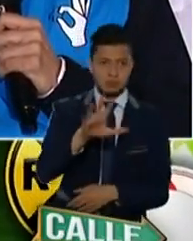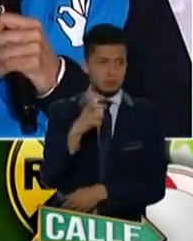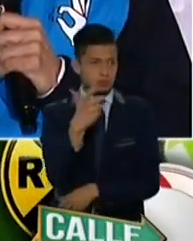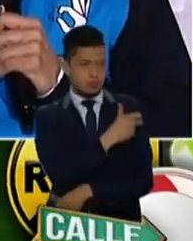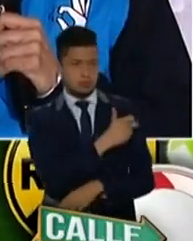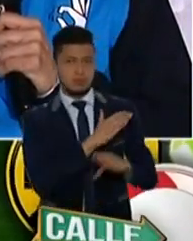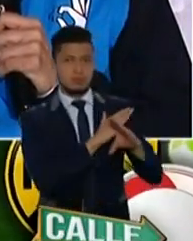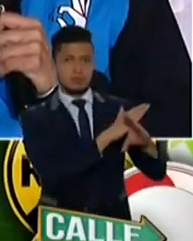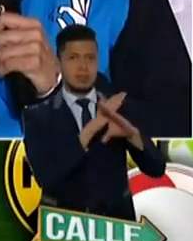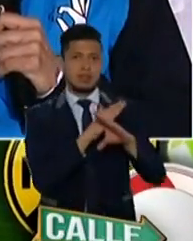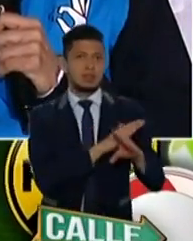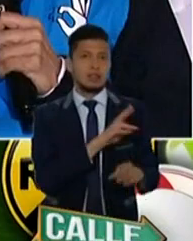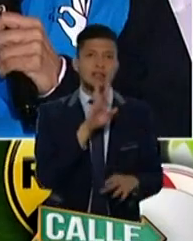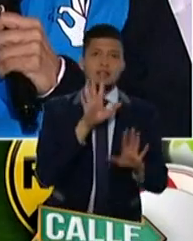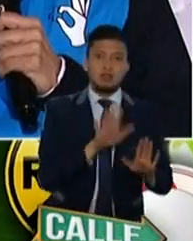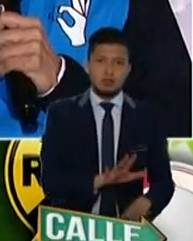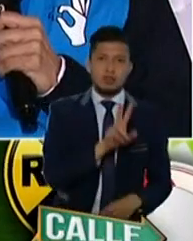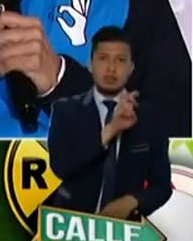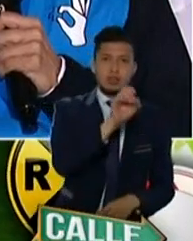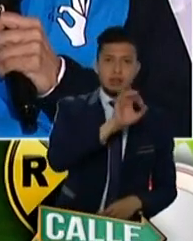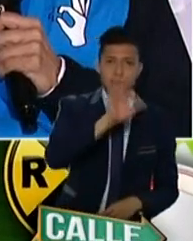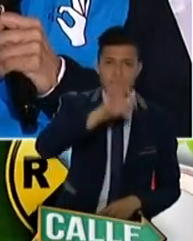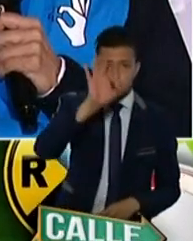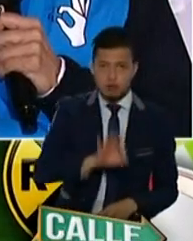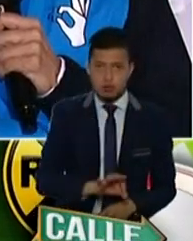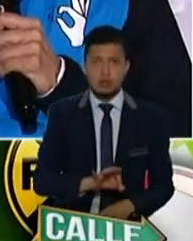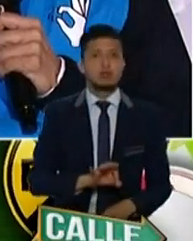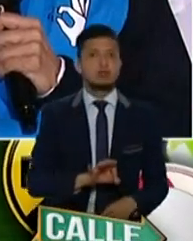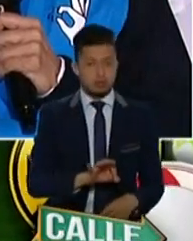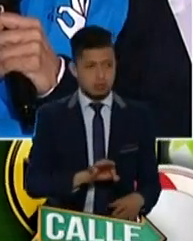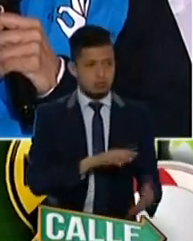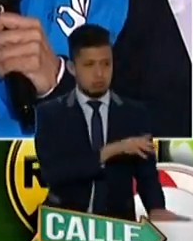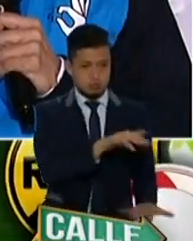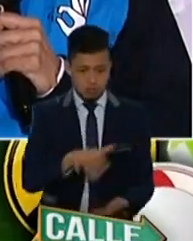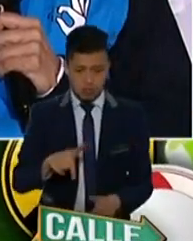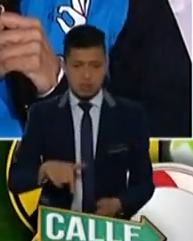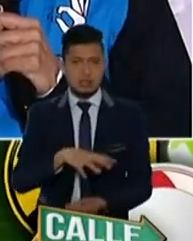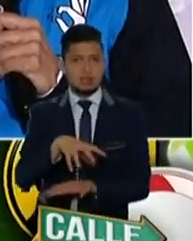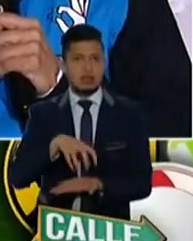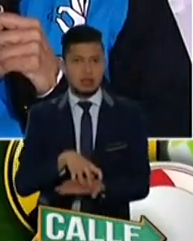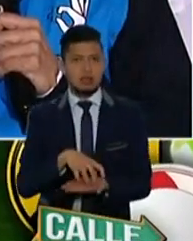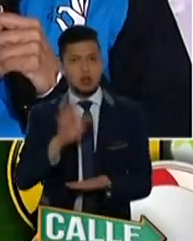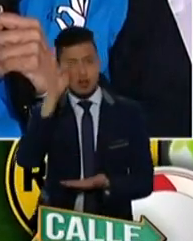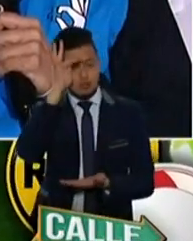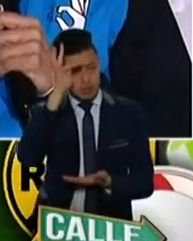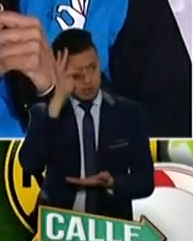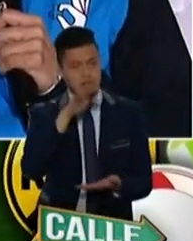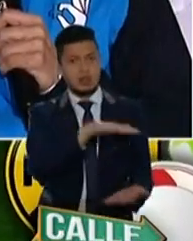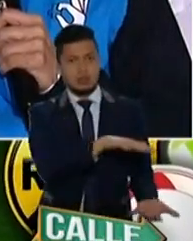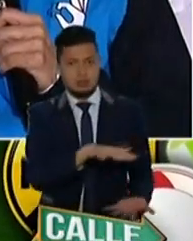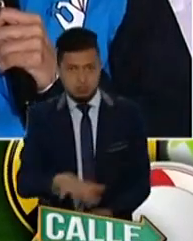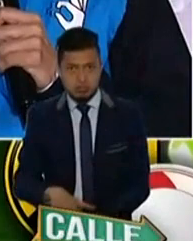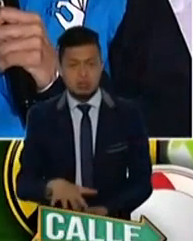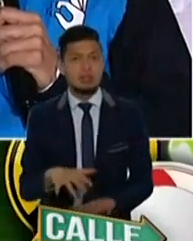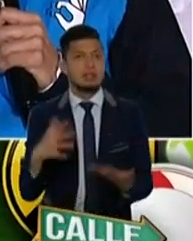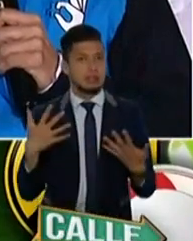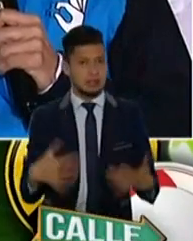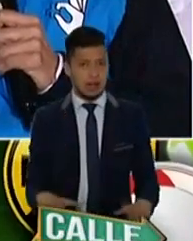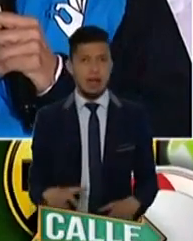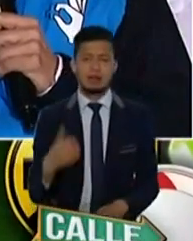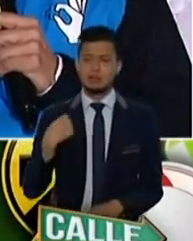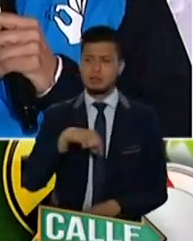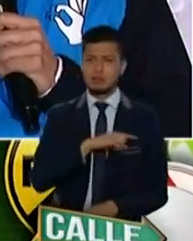representan el 70% de las que fueron destinadas para este centro hospitalario. Hemos llegado al